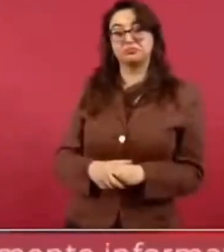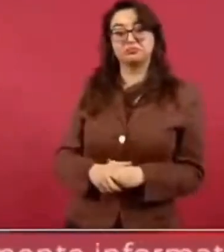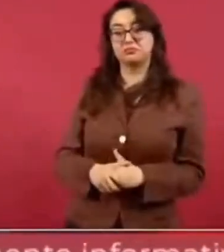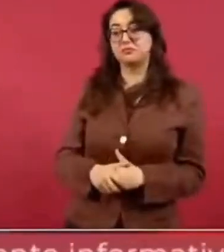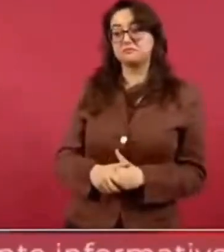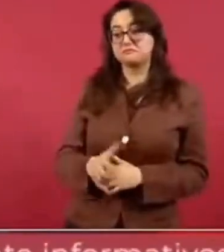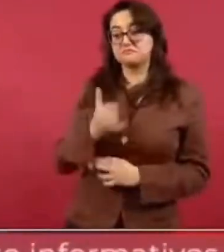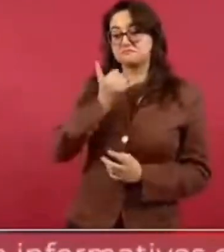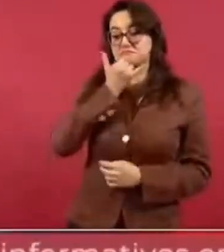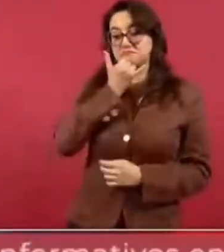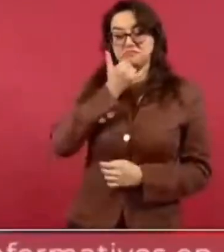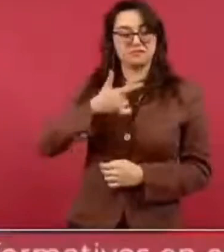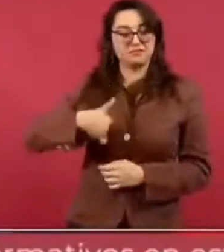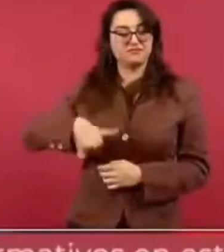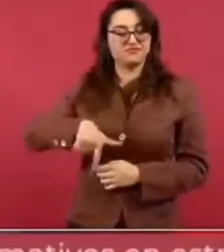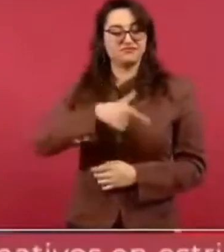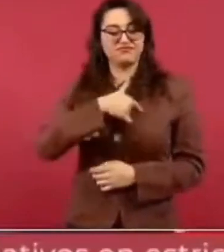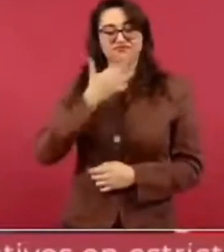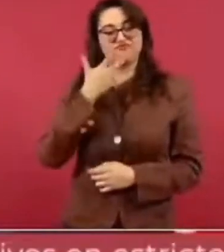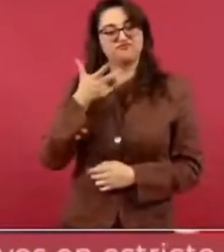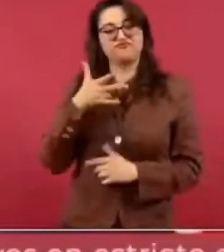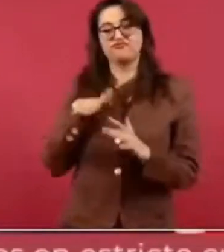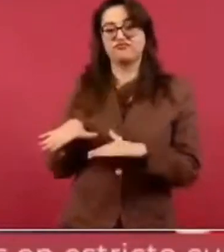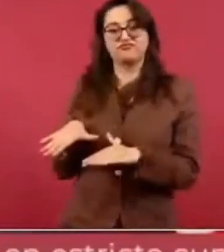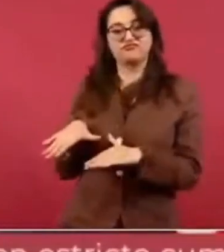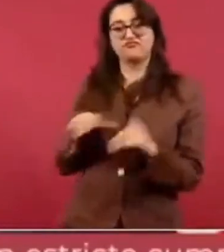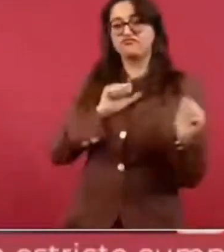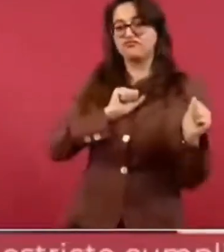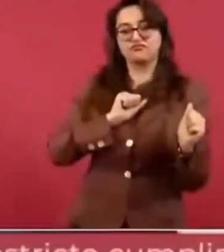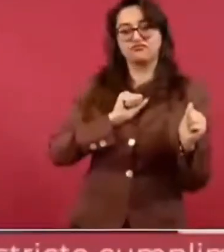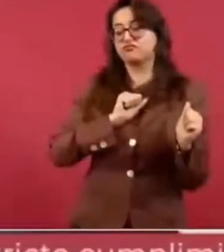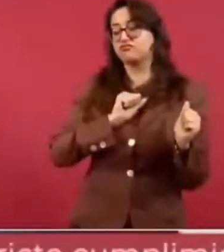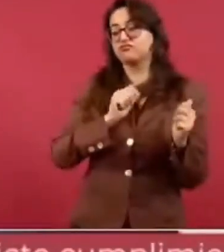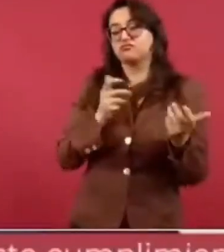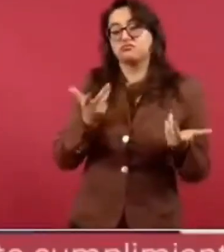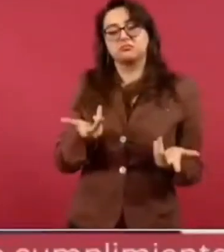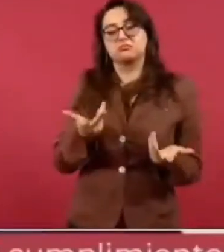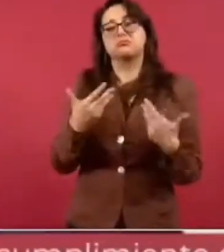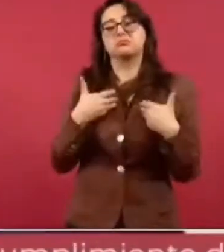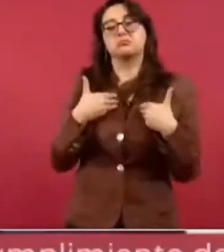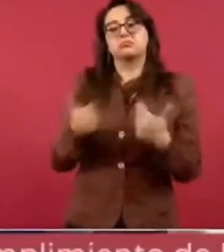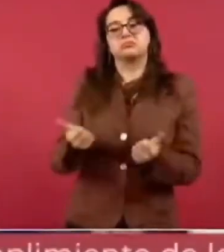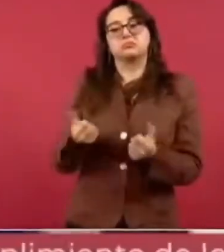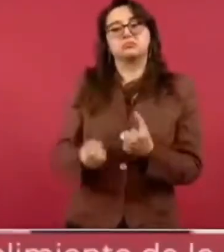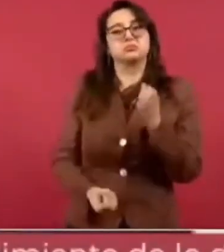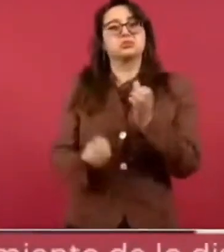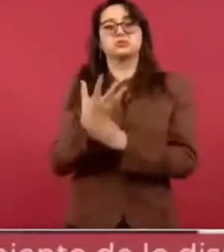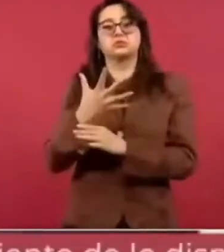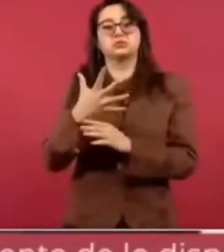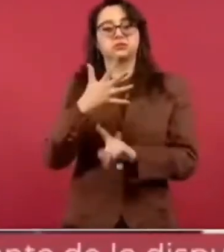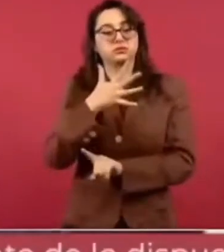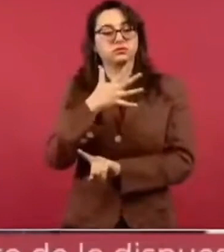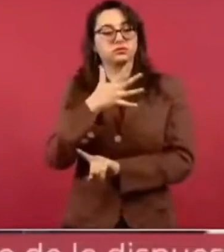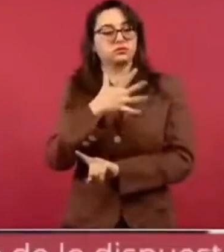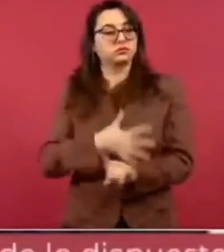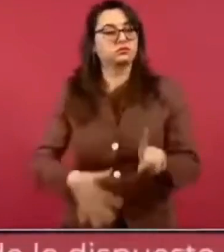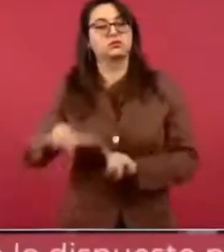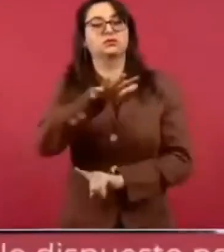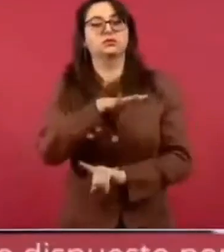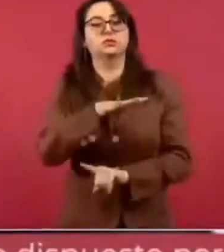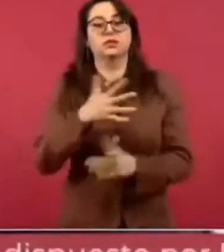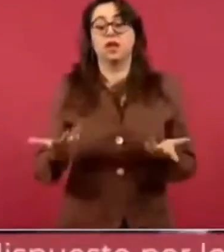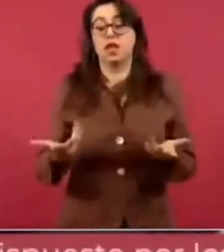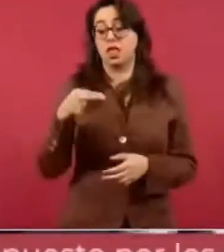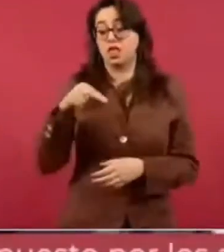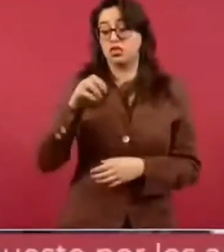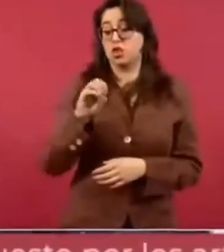tecnócratas y de los neoliberales de que la industria eléctrica tiene que